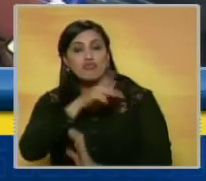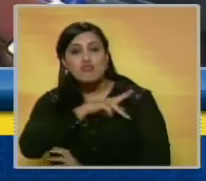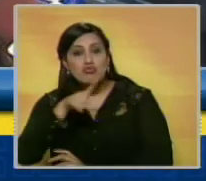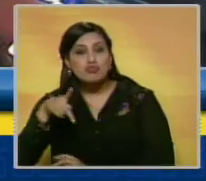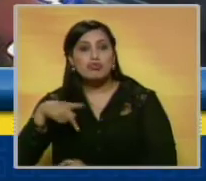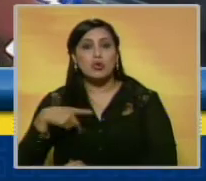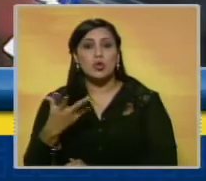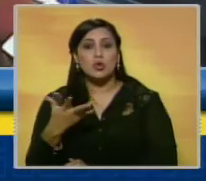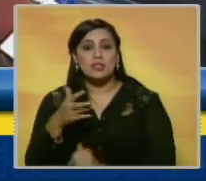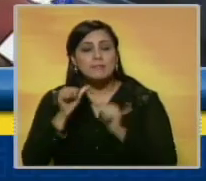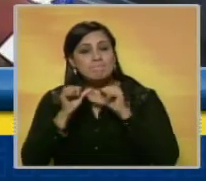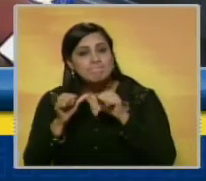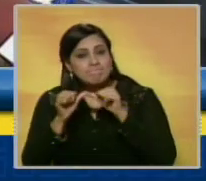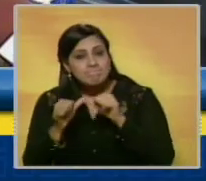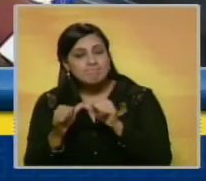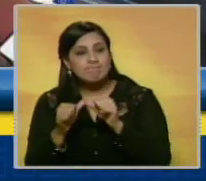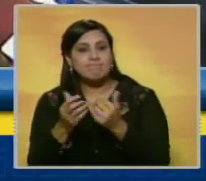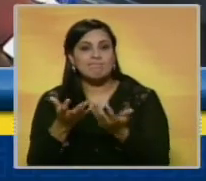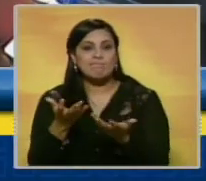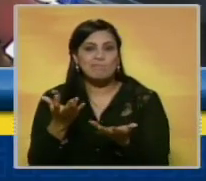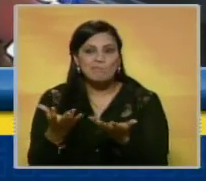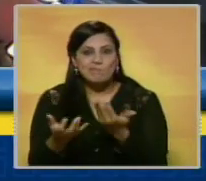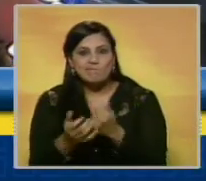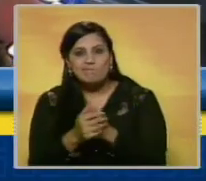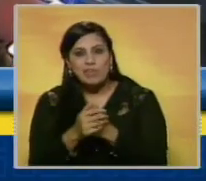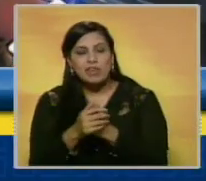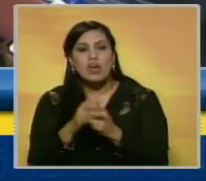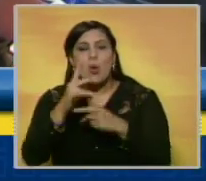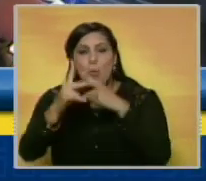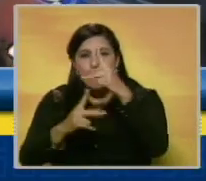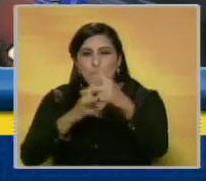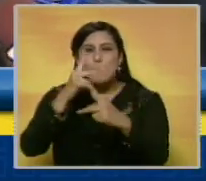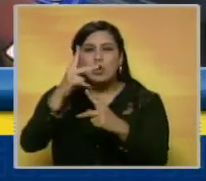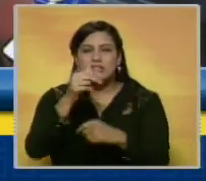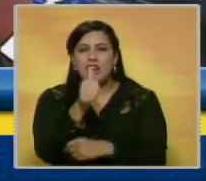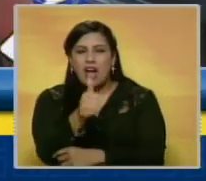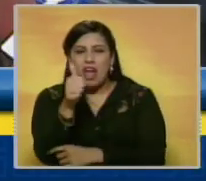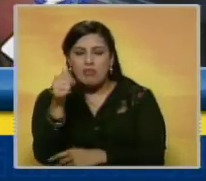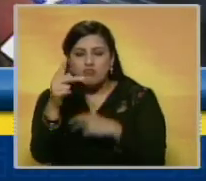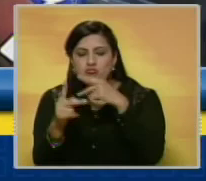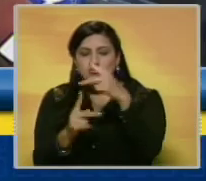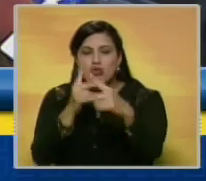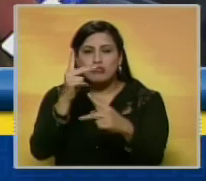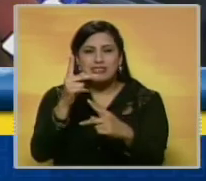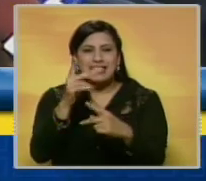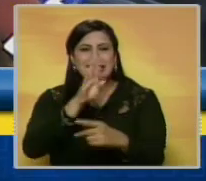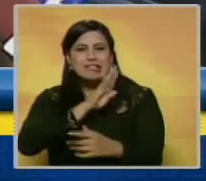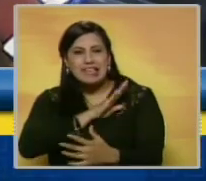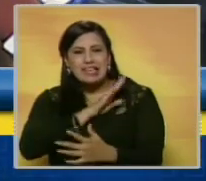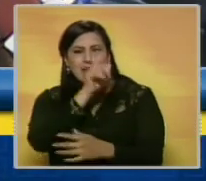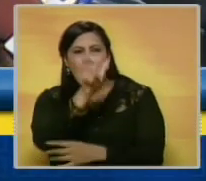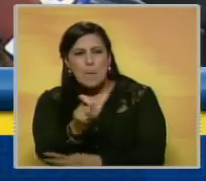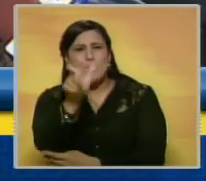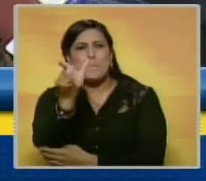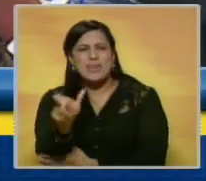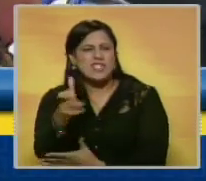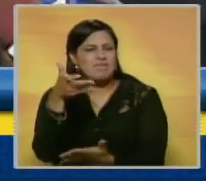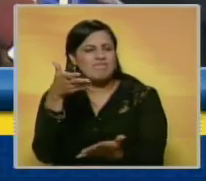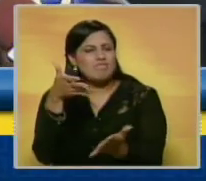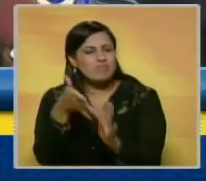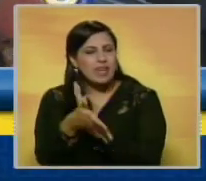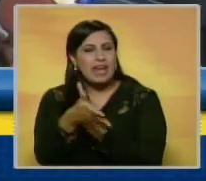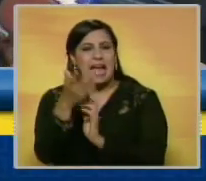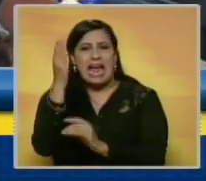siguiendo los procesos, cada uno de los procesos que se están llevando a las personas que